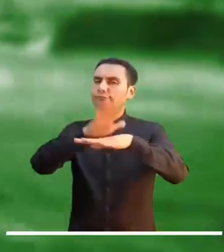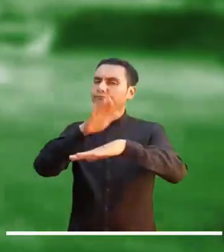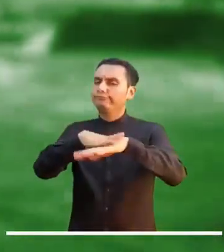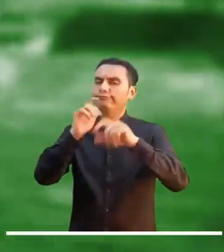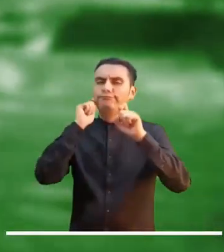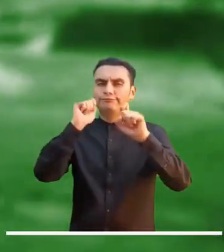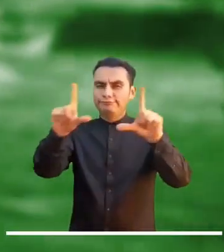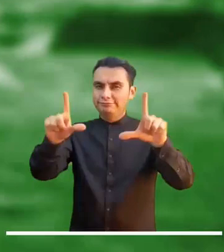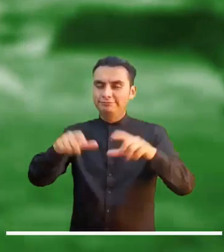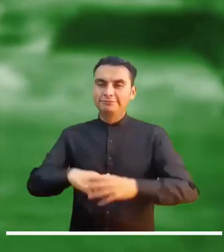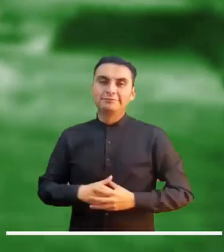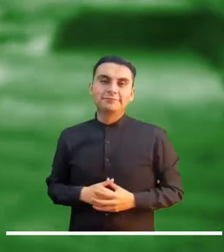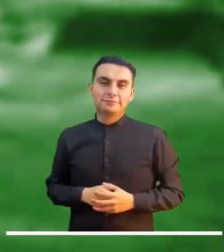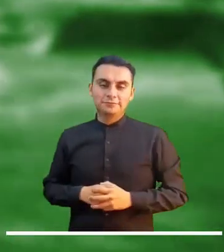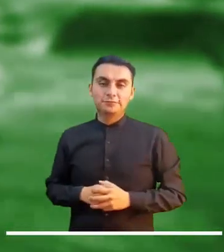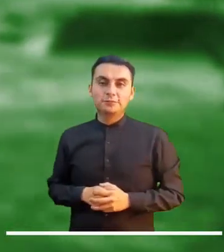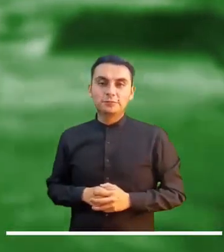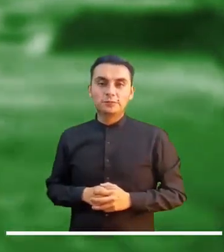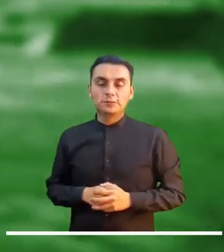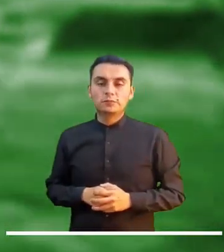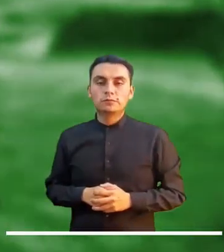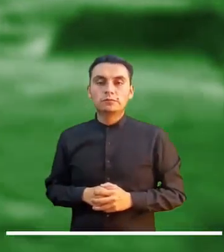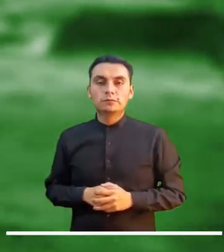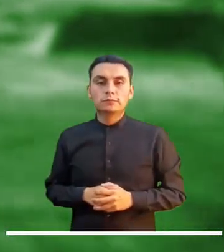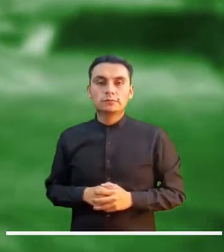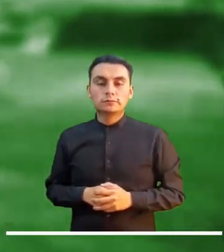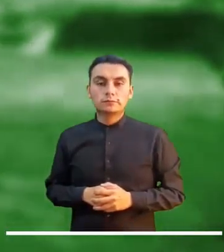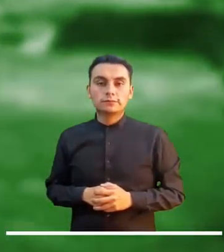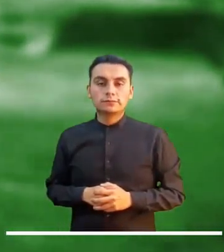Veamos ahora las alertas que se encuentran activas.